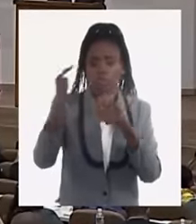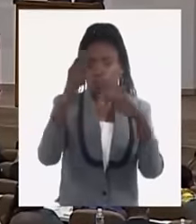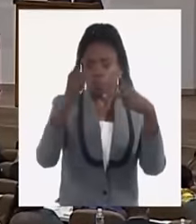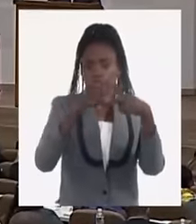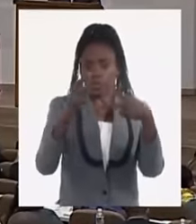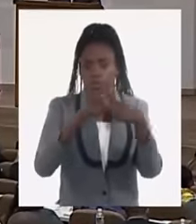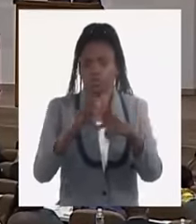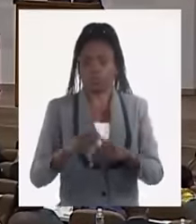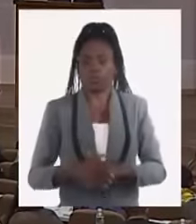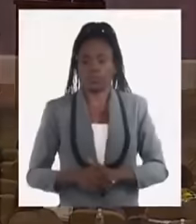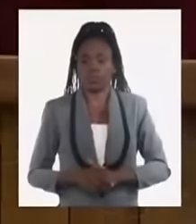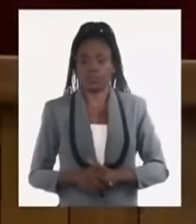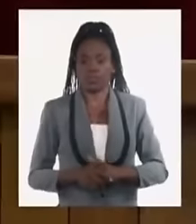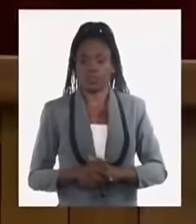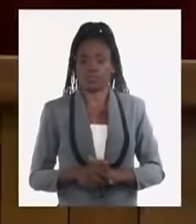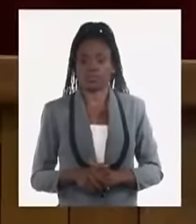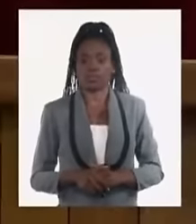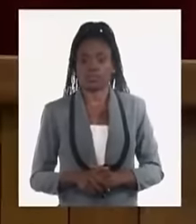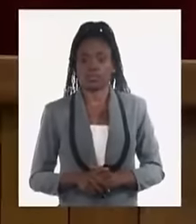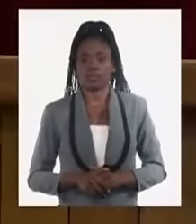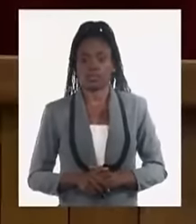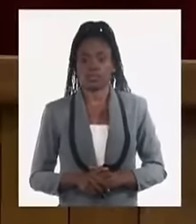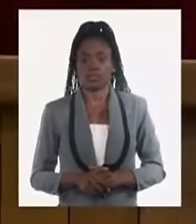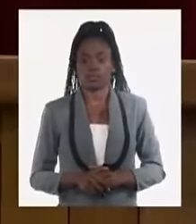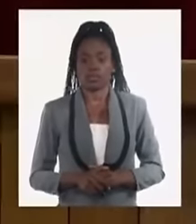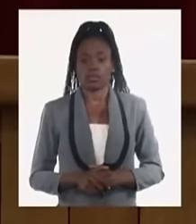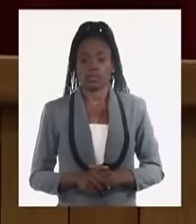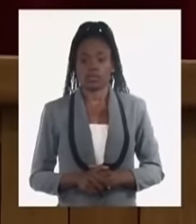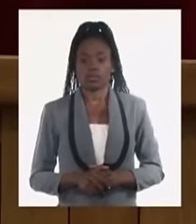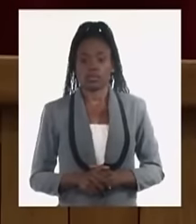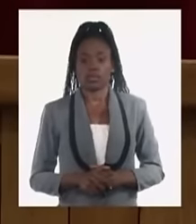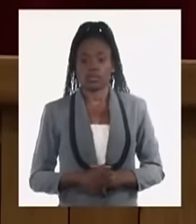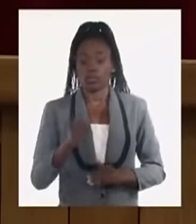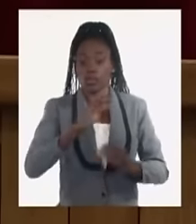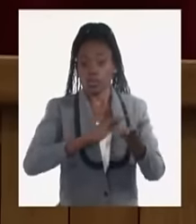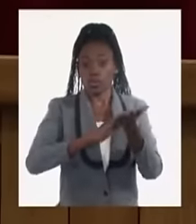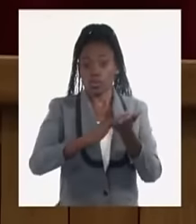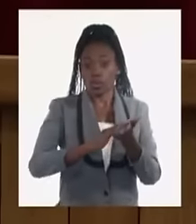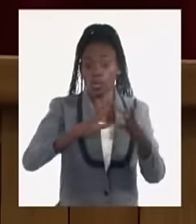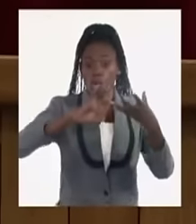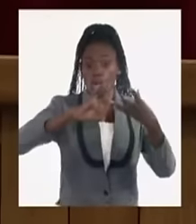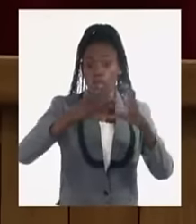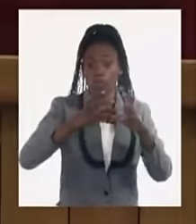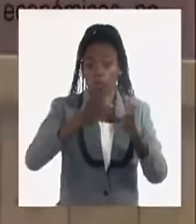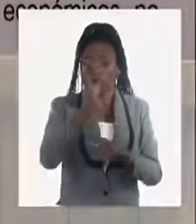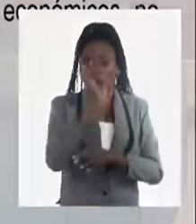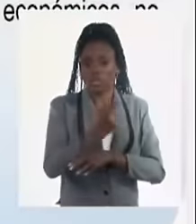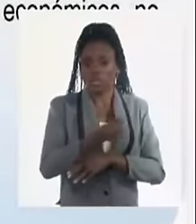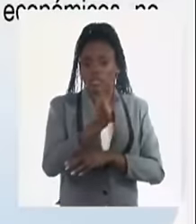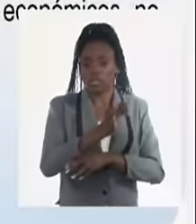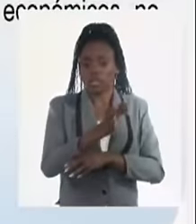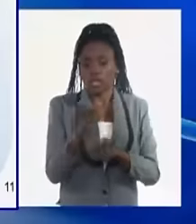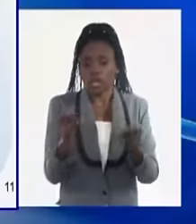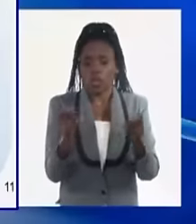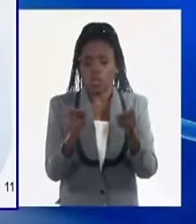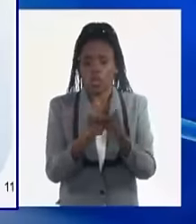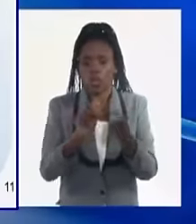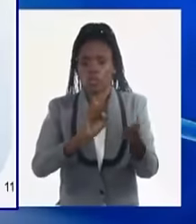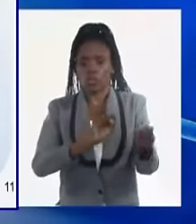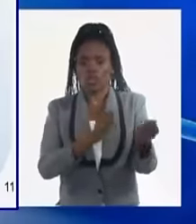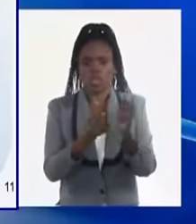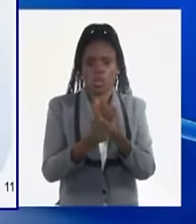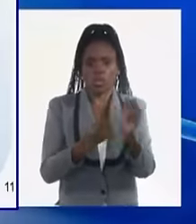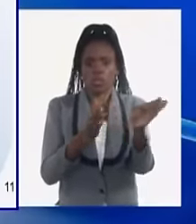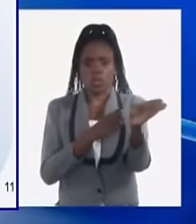tenemos que incentivar. No se garantizan métodos efectivos de regulación y control